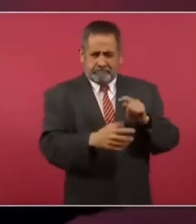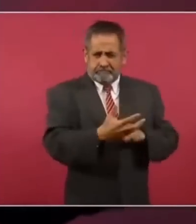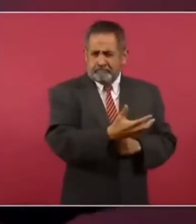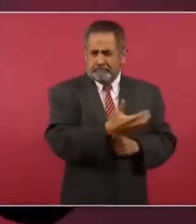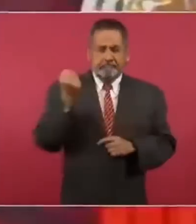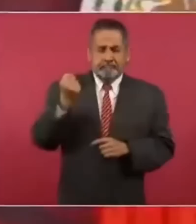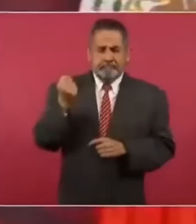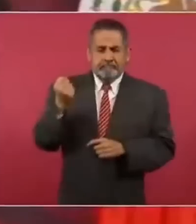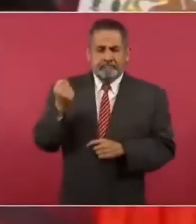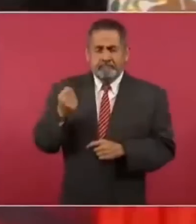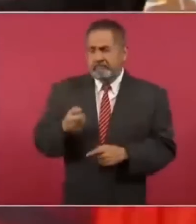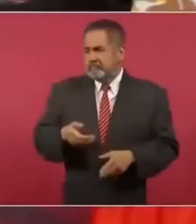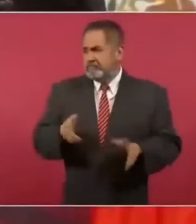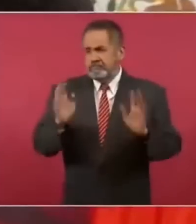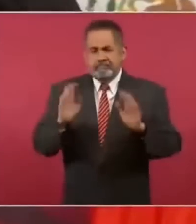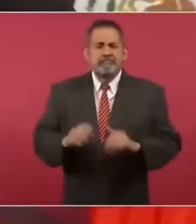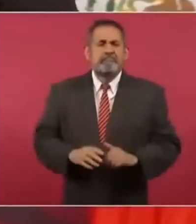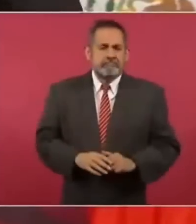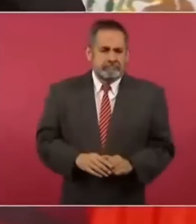tenemos